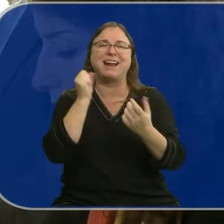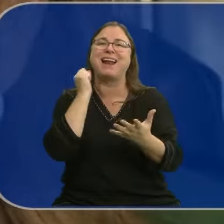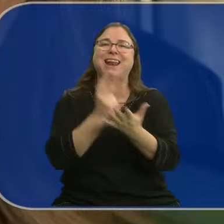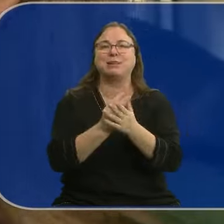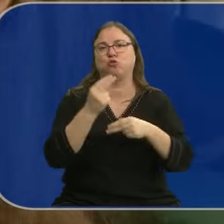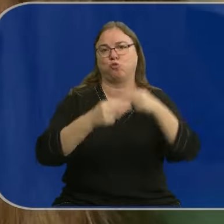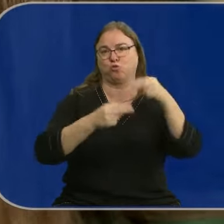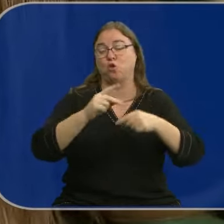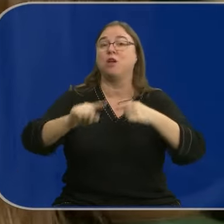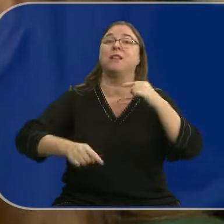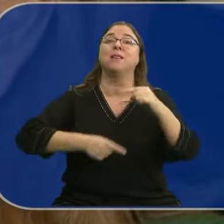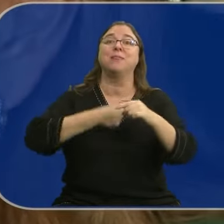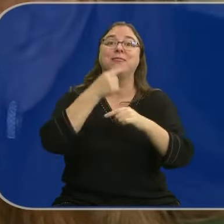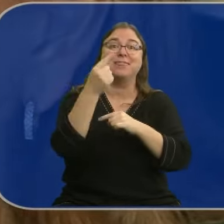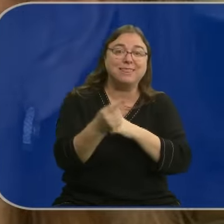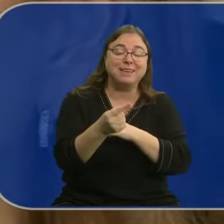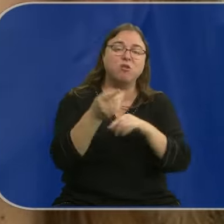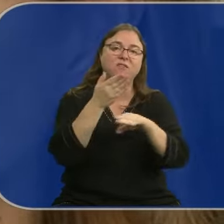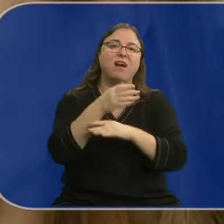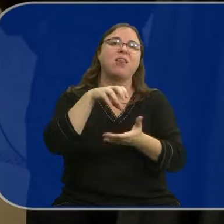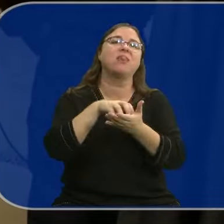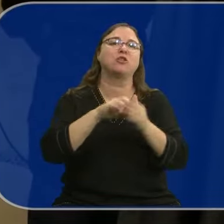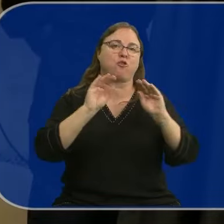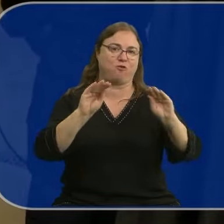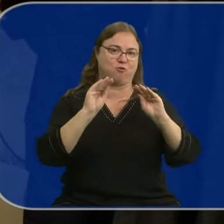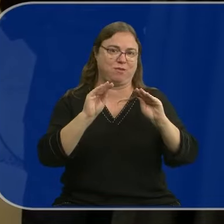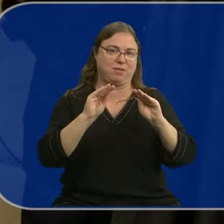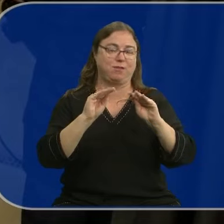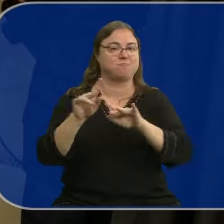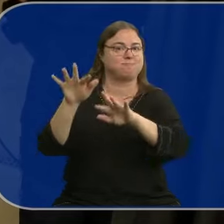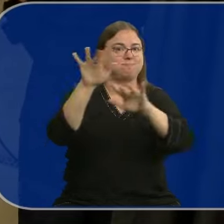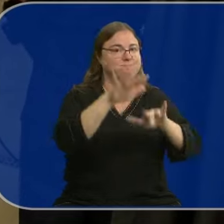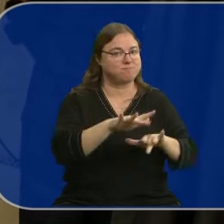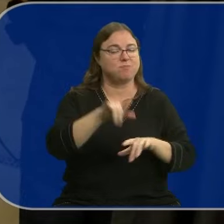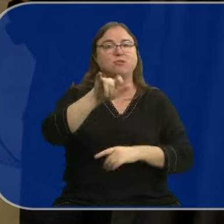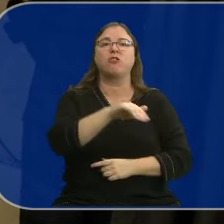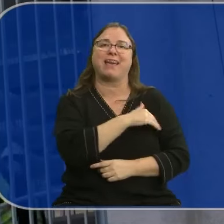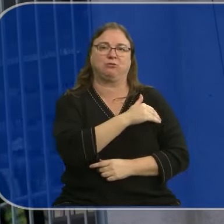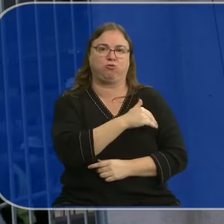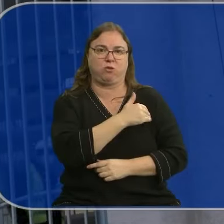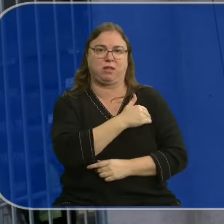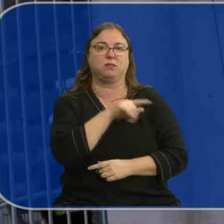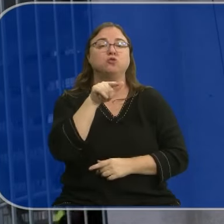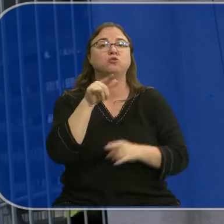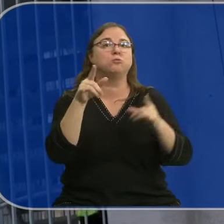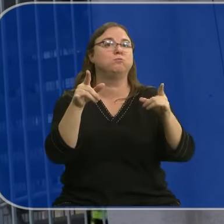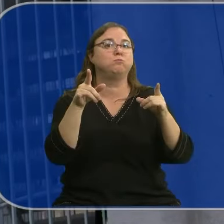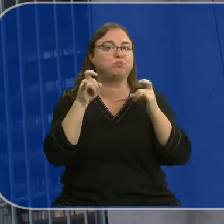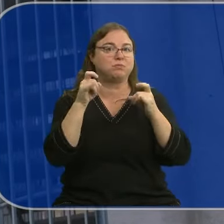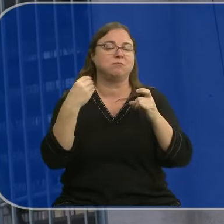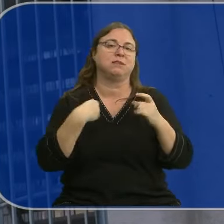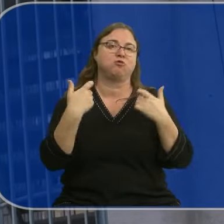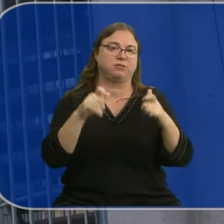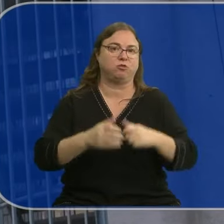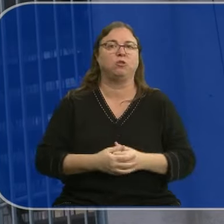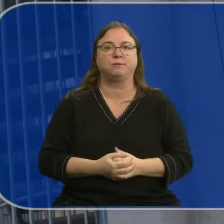construcción para luego acercarse a los centros de formación y convencer allí a los estudiantes de los atractivos de